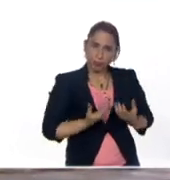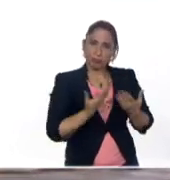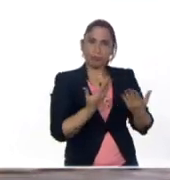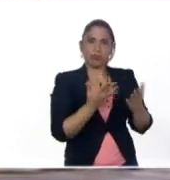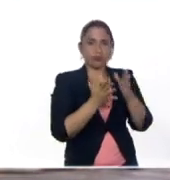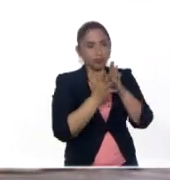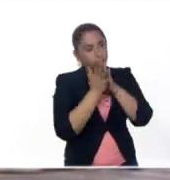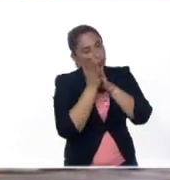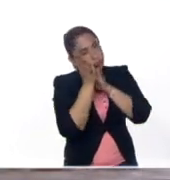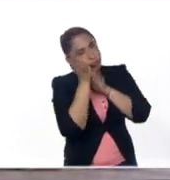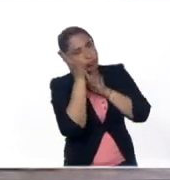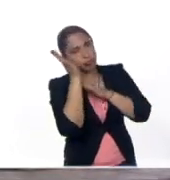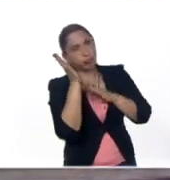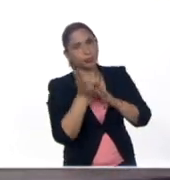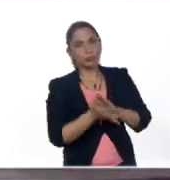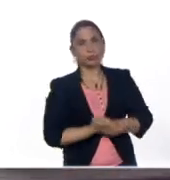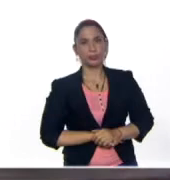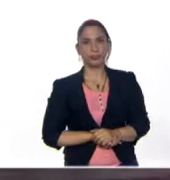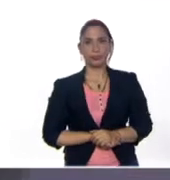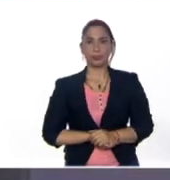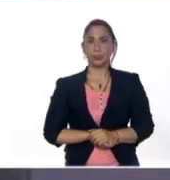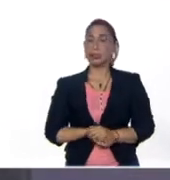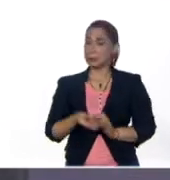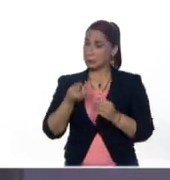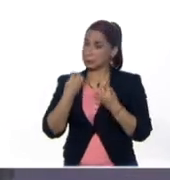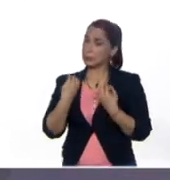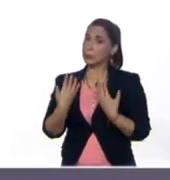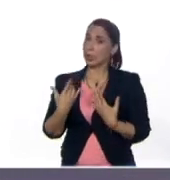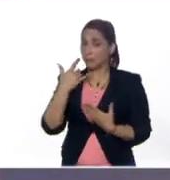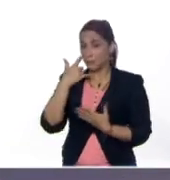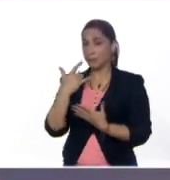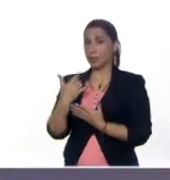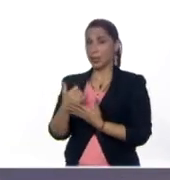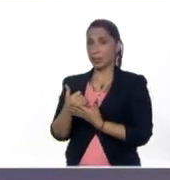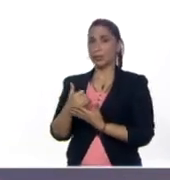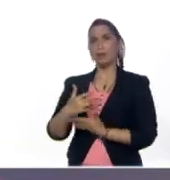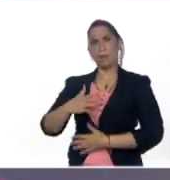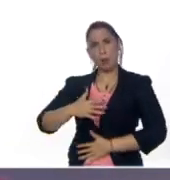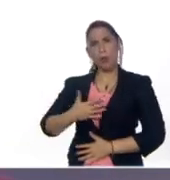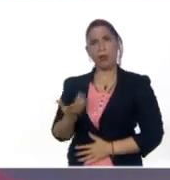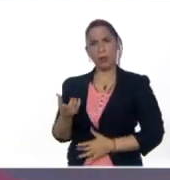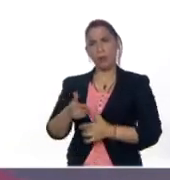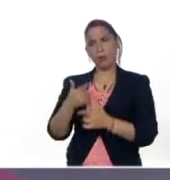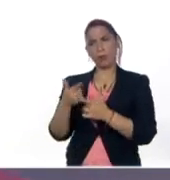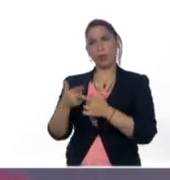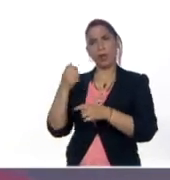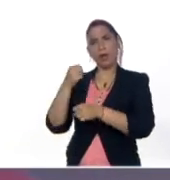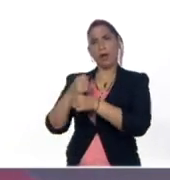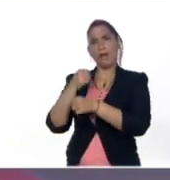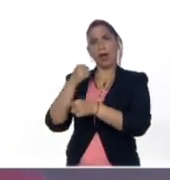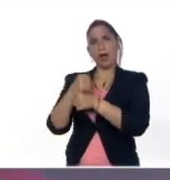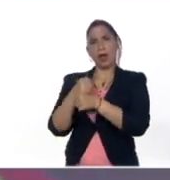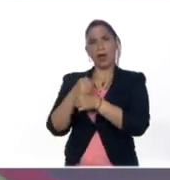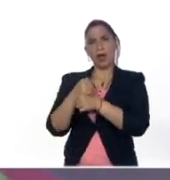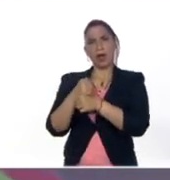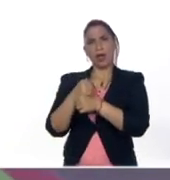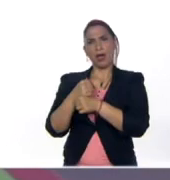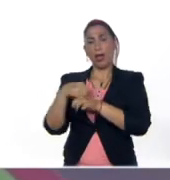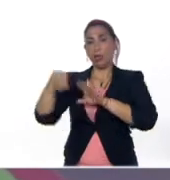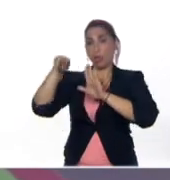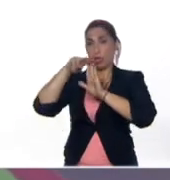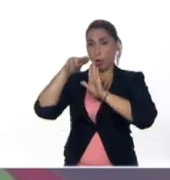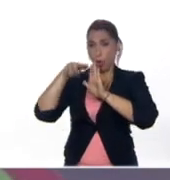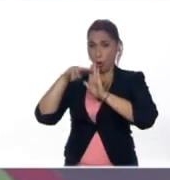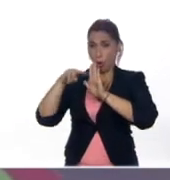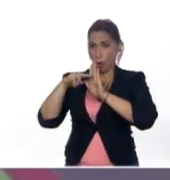sueño. Muy bien. Fíjense que podemos entonces trabajar las normas